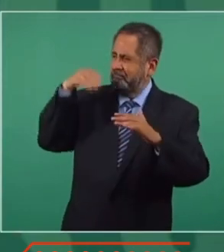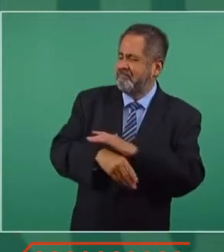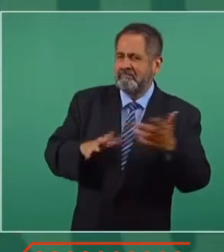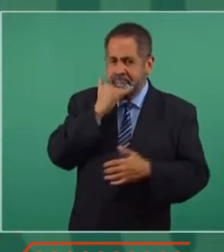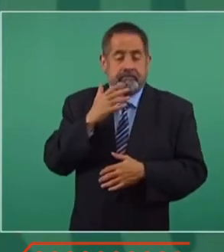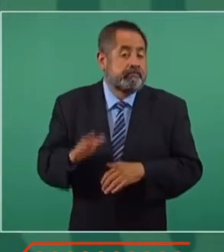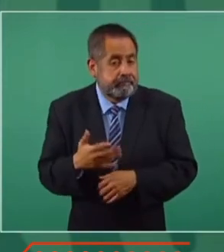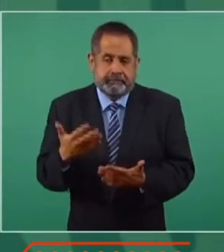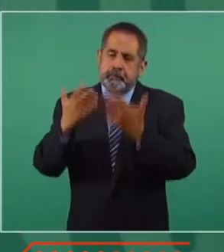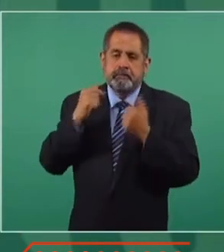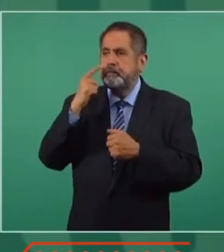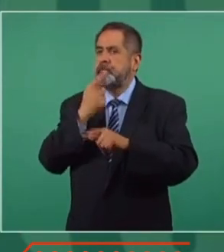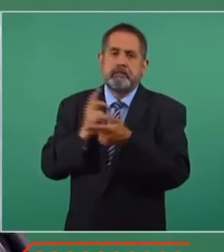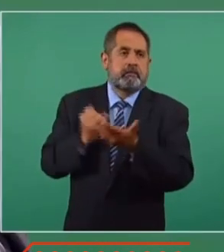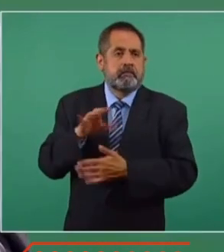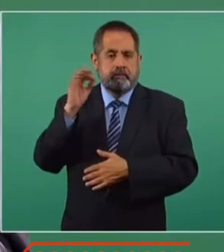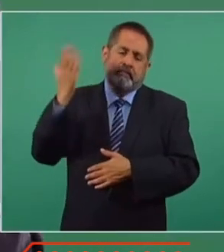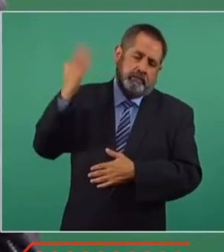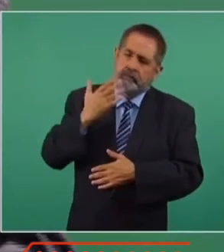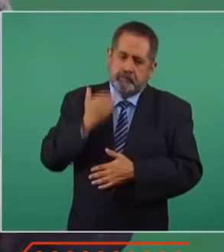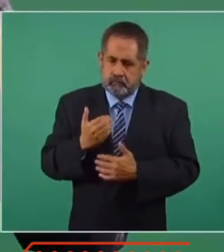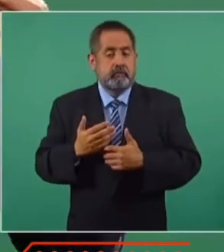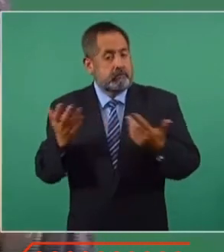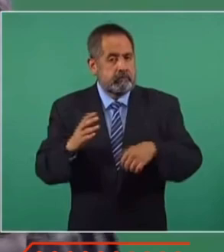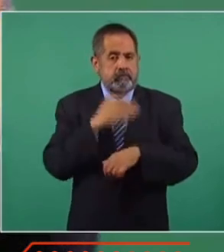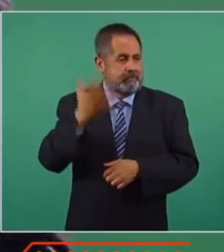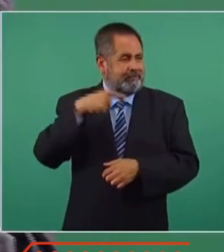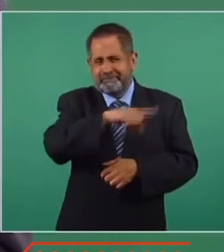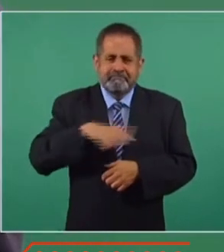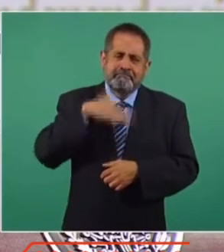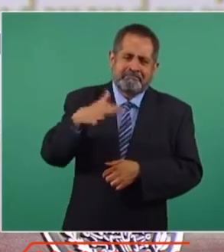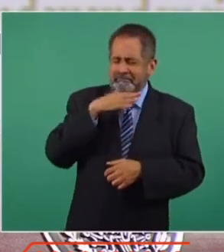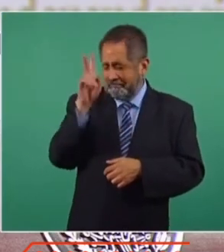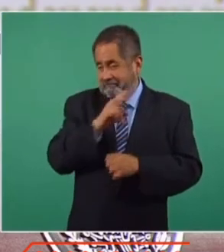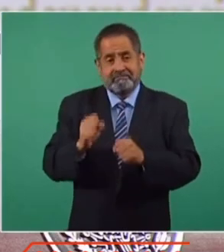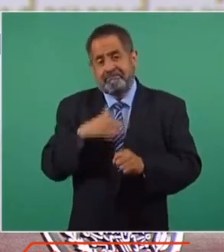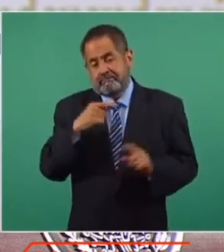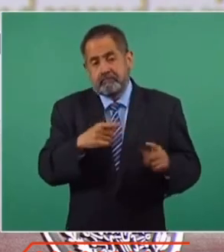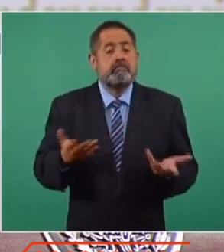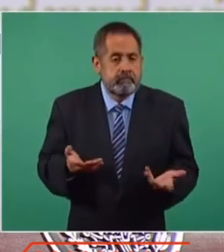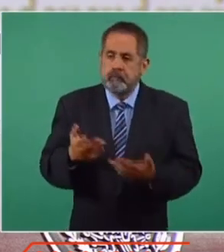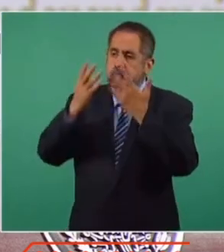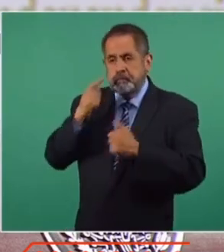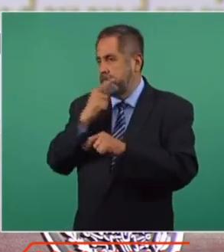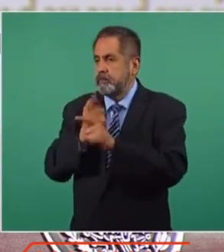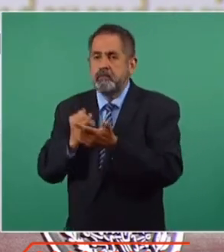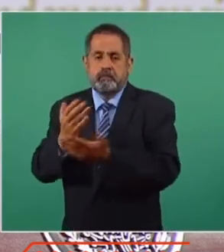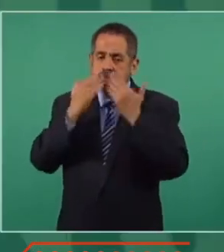Por la falta de democracia. ¿Por qué imperaba la corrupción? Por la falta de democracia.